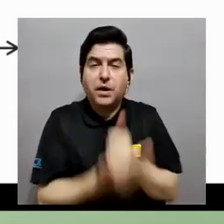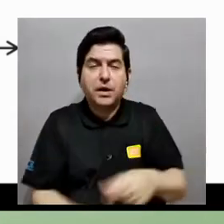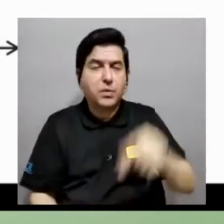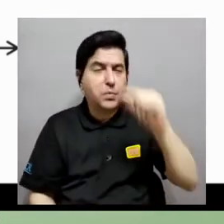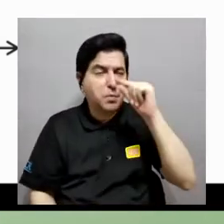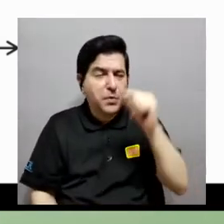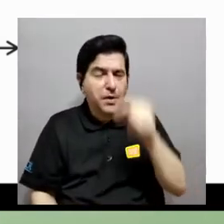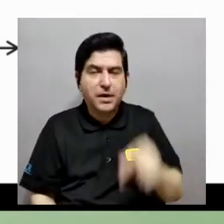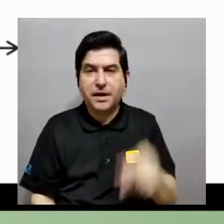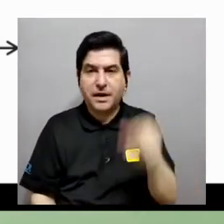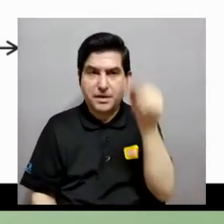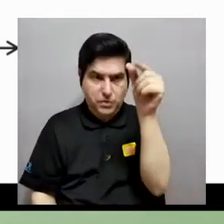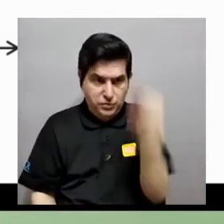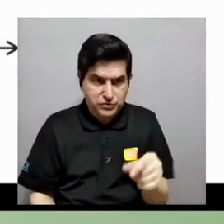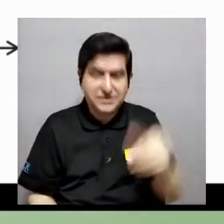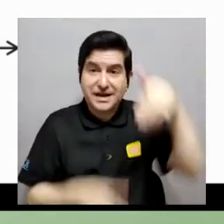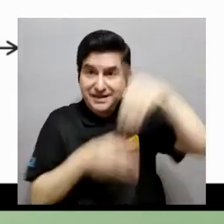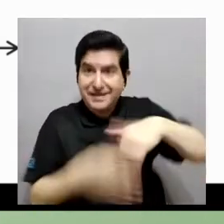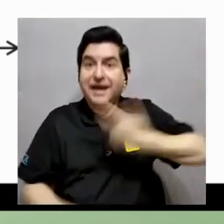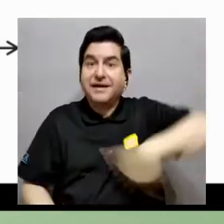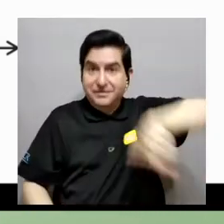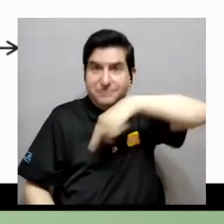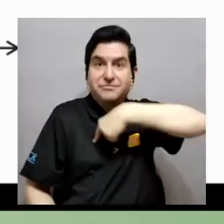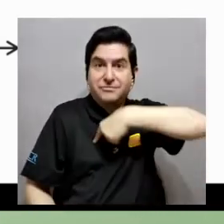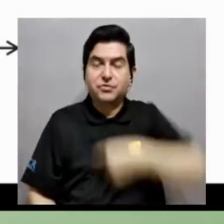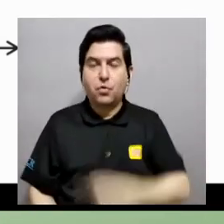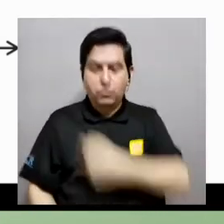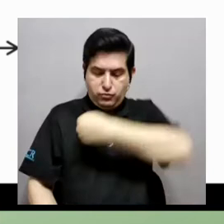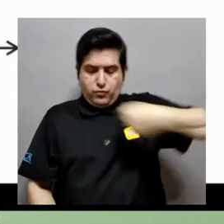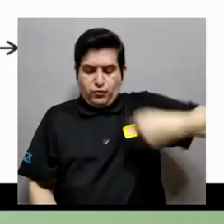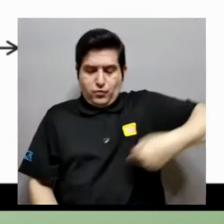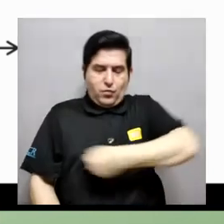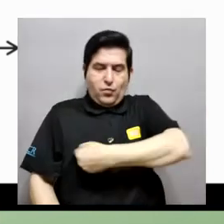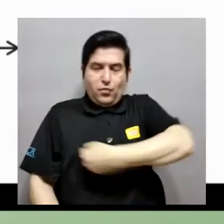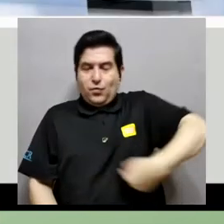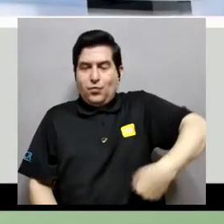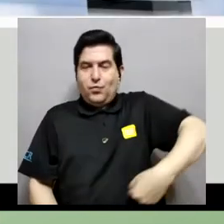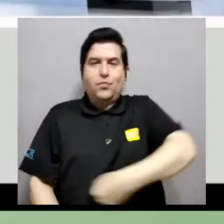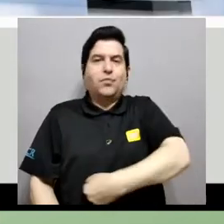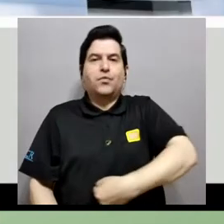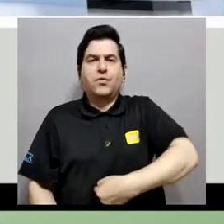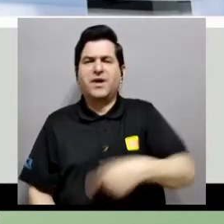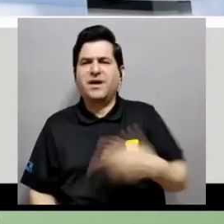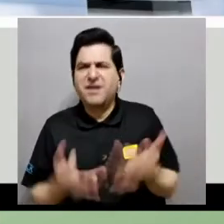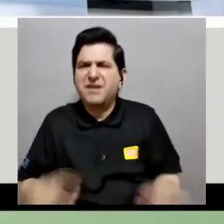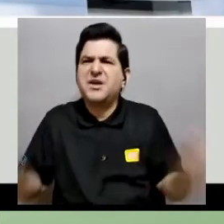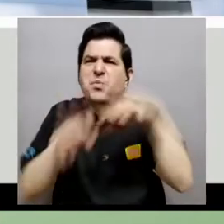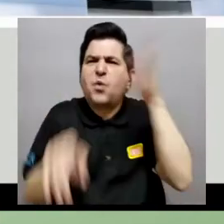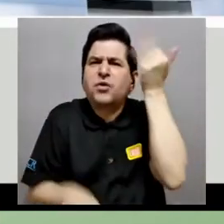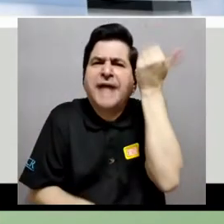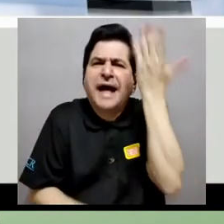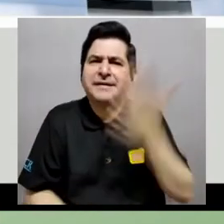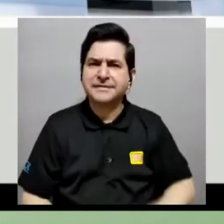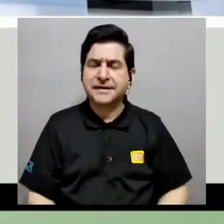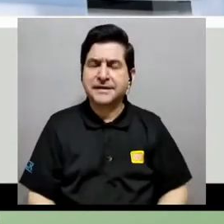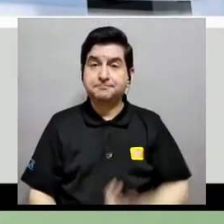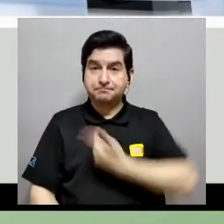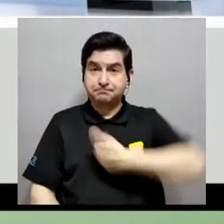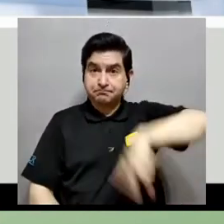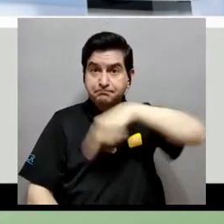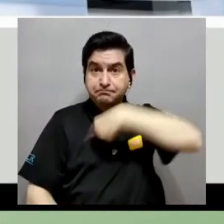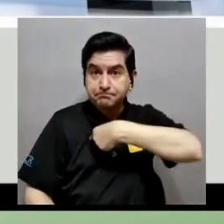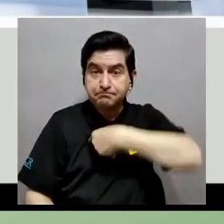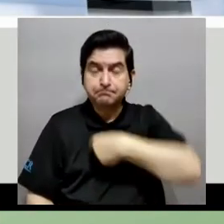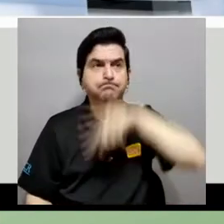estos microorganismos viven dentro de nosotros, ¿verdad? En nuestros intestinos. ¿Y por qué esto es importante? Cuando